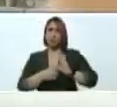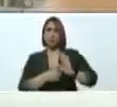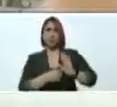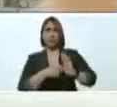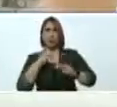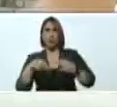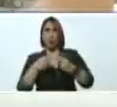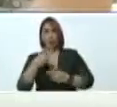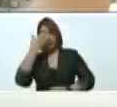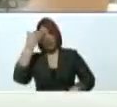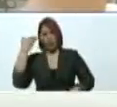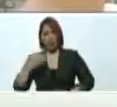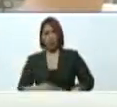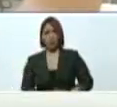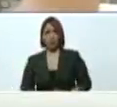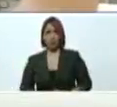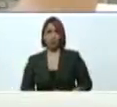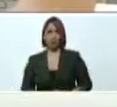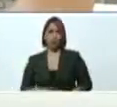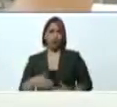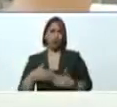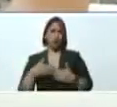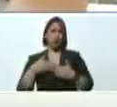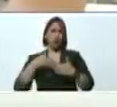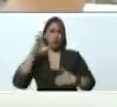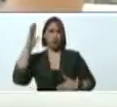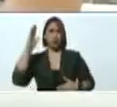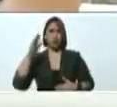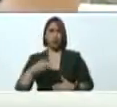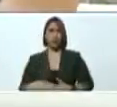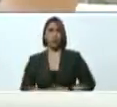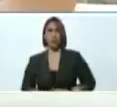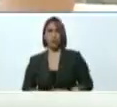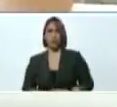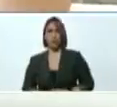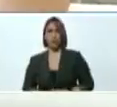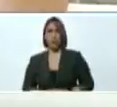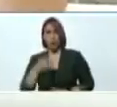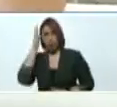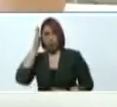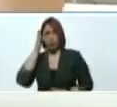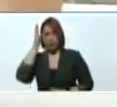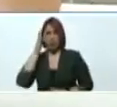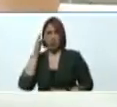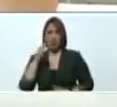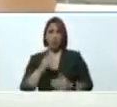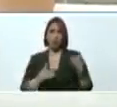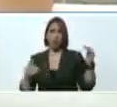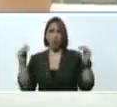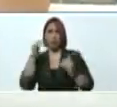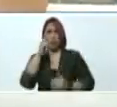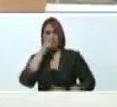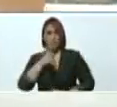van a olvidar por décadas de la conciencia superior del pueblo